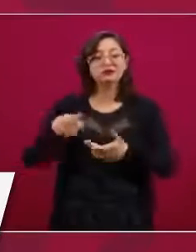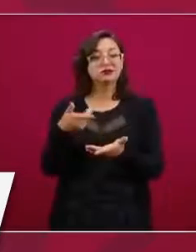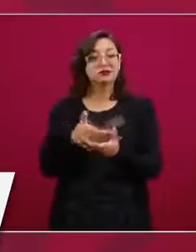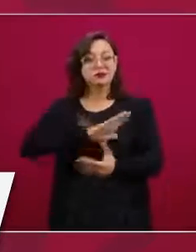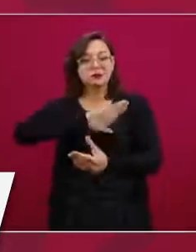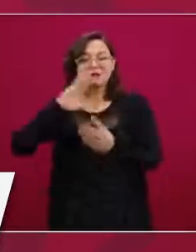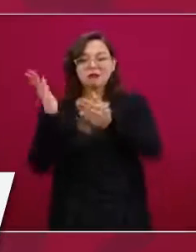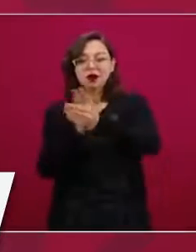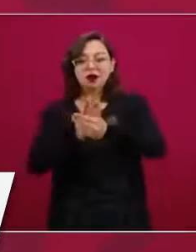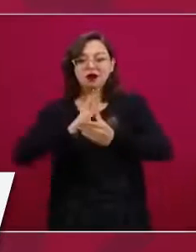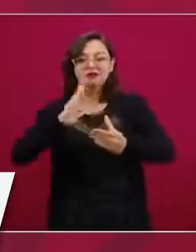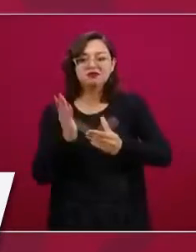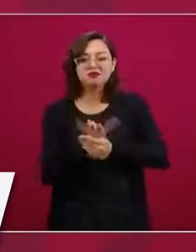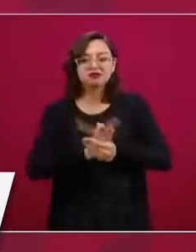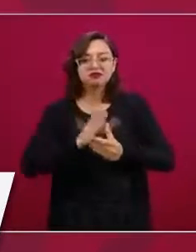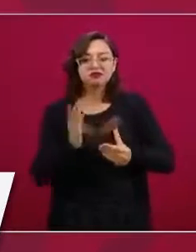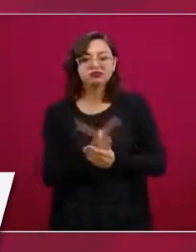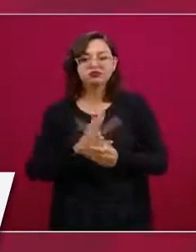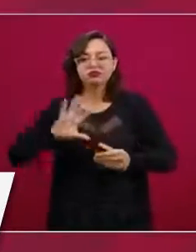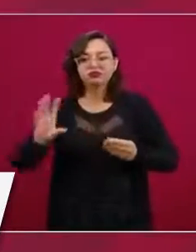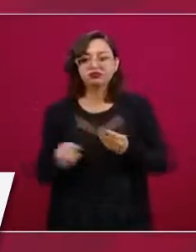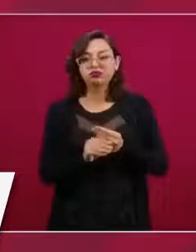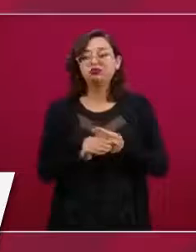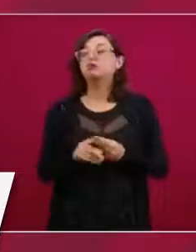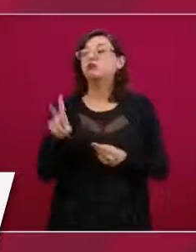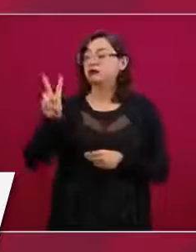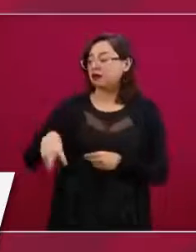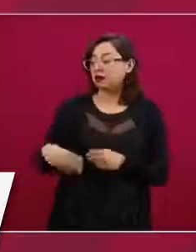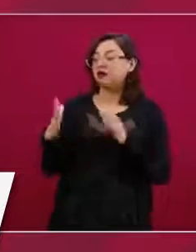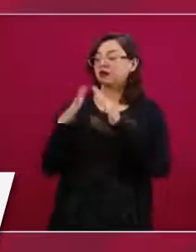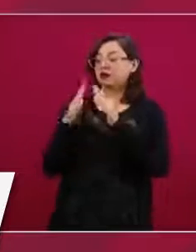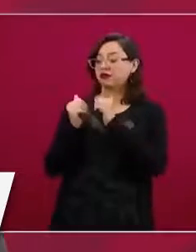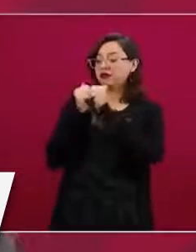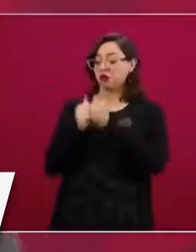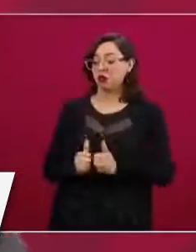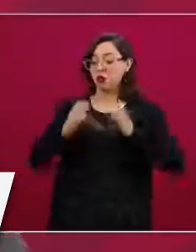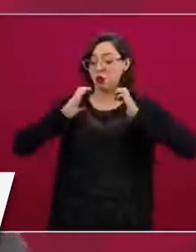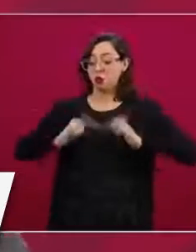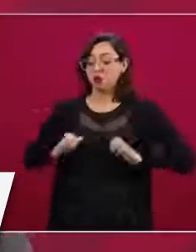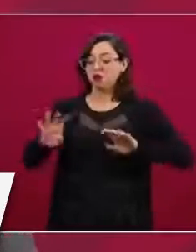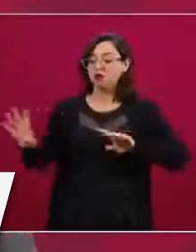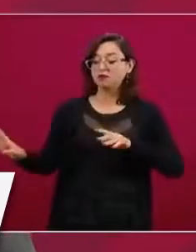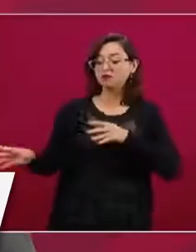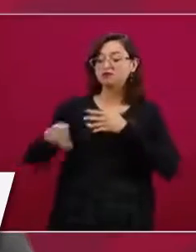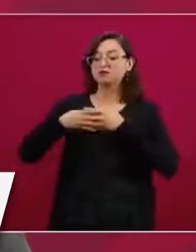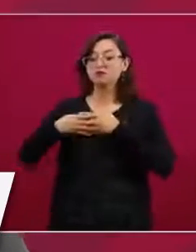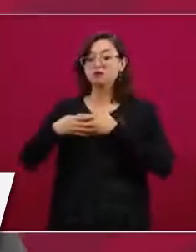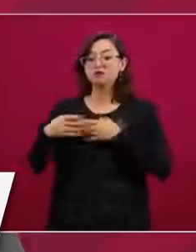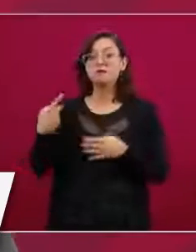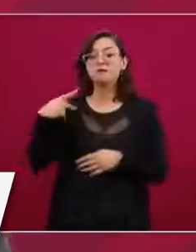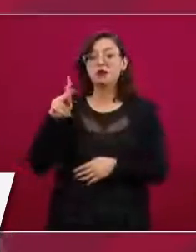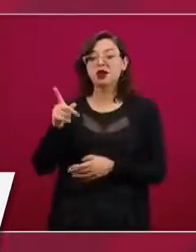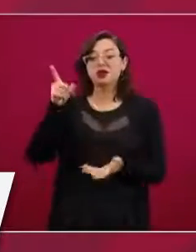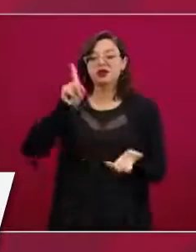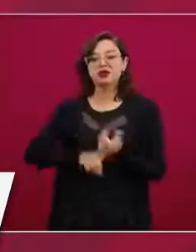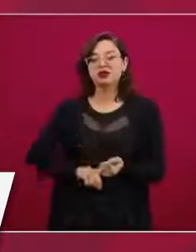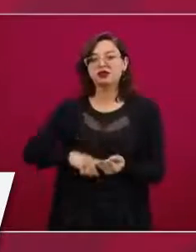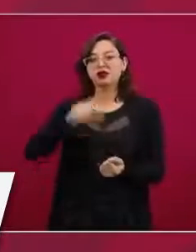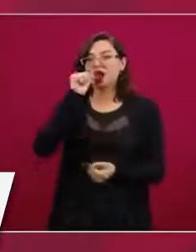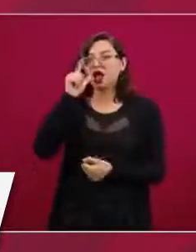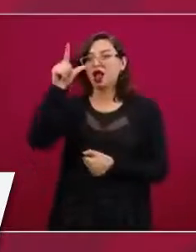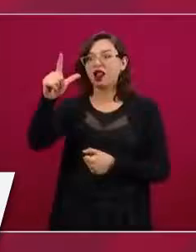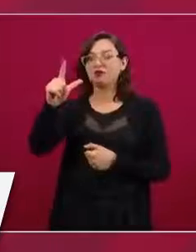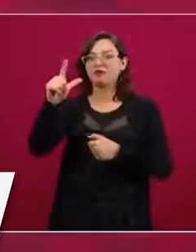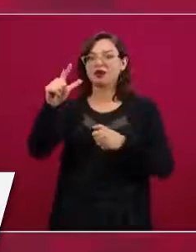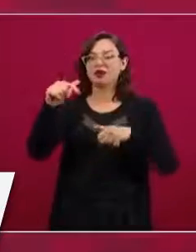testimonio de cómo, aunque tu cuerpo estaba encerrado, tu espíritu voló. Eso sabes